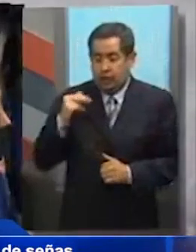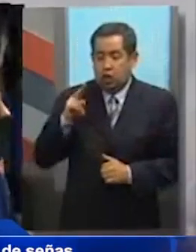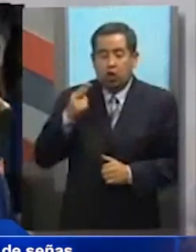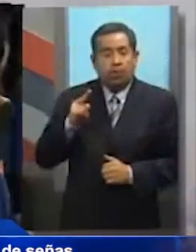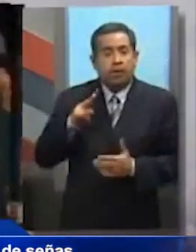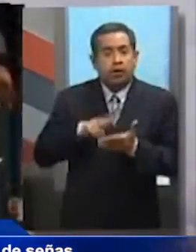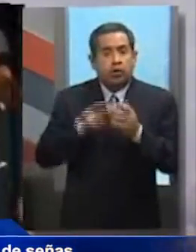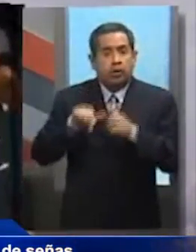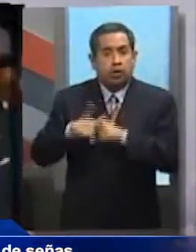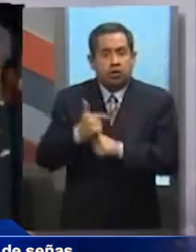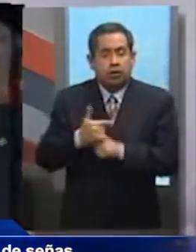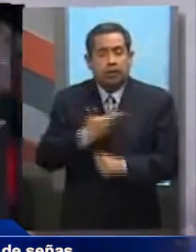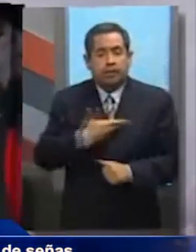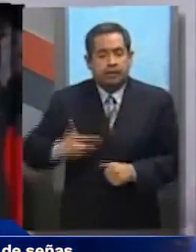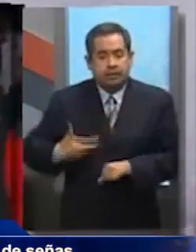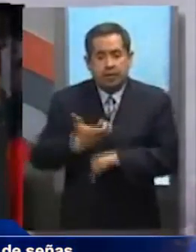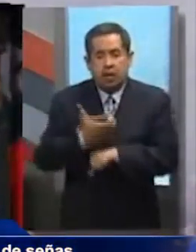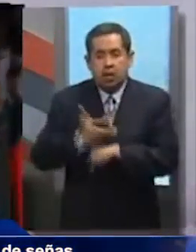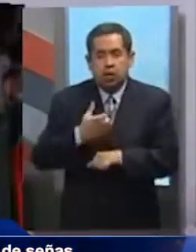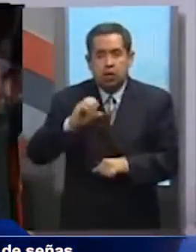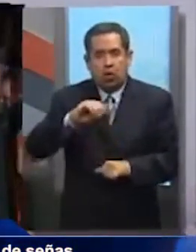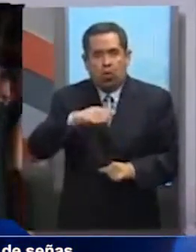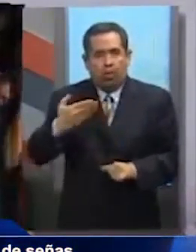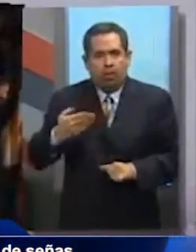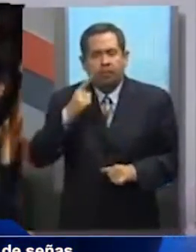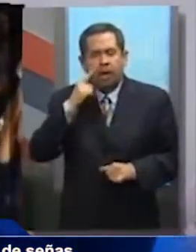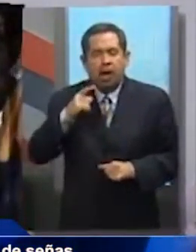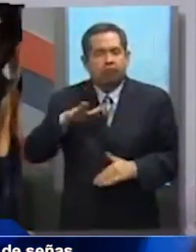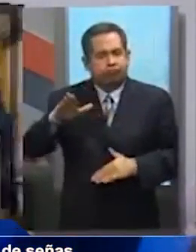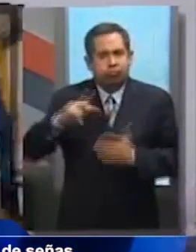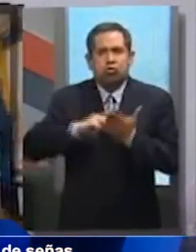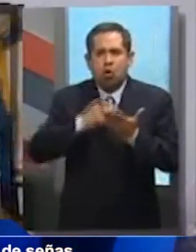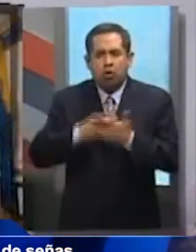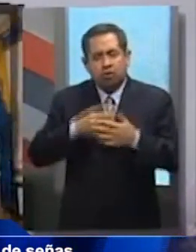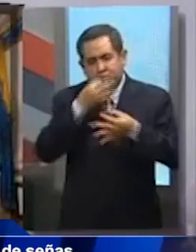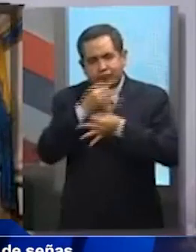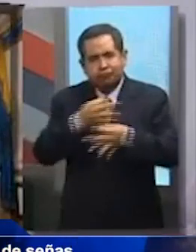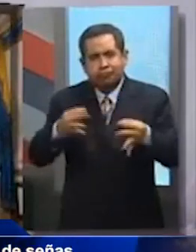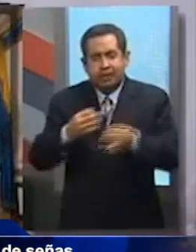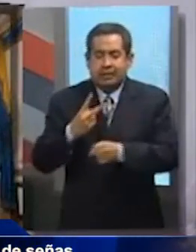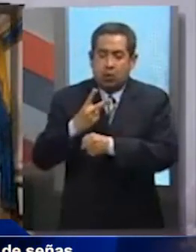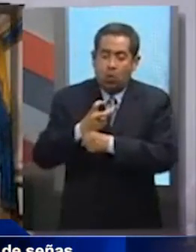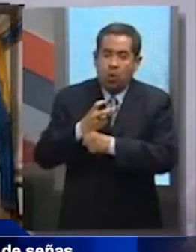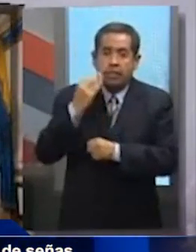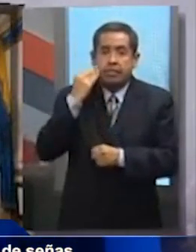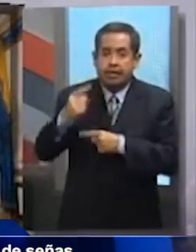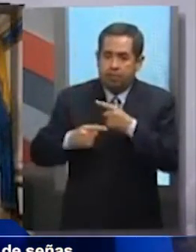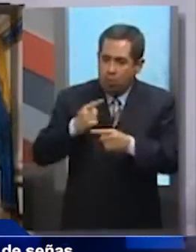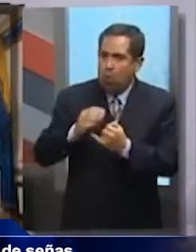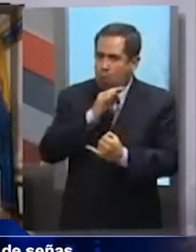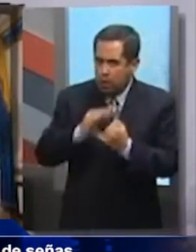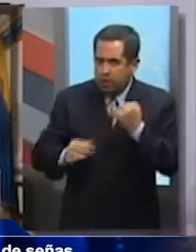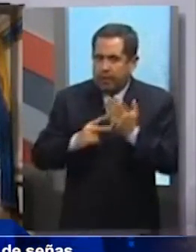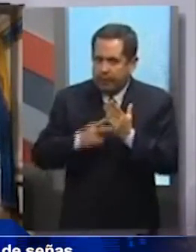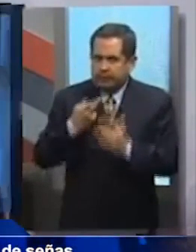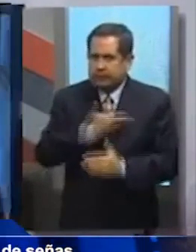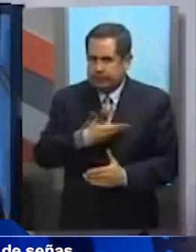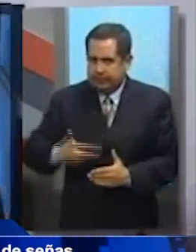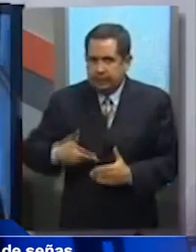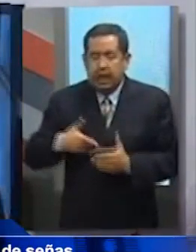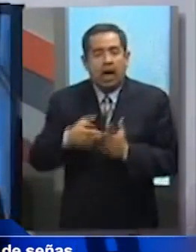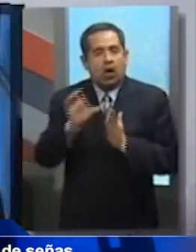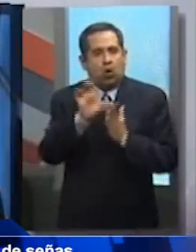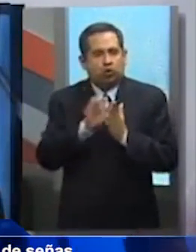2012, el presidente de Estados Unidos de América rindió juramento para su segundo y último periodo en el gobierno. Tal como lo